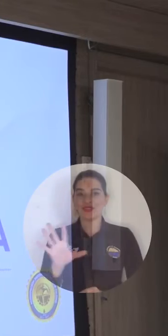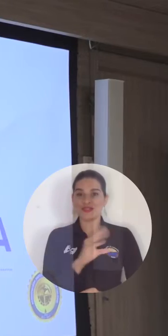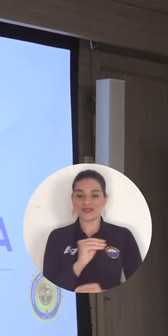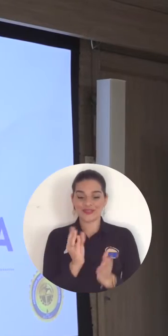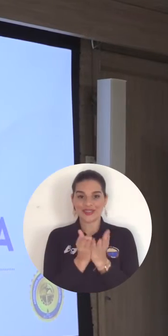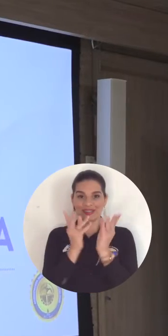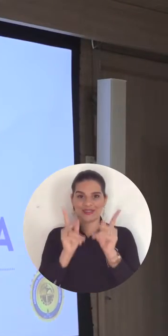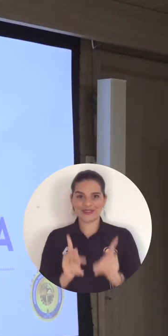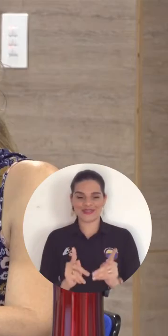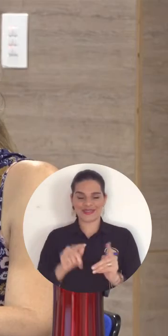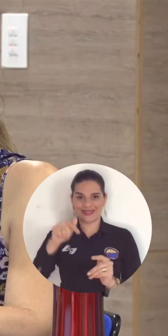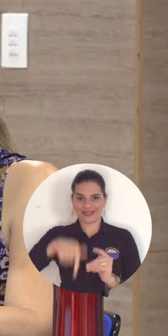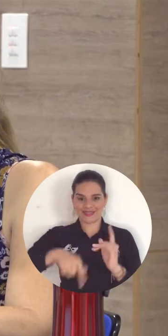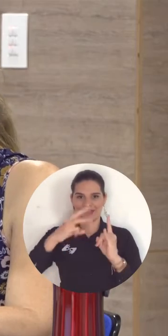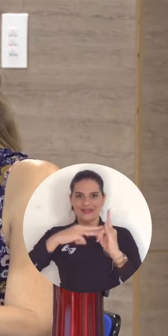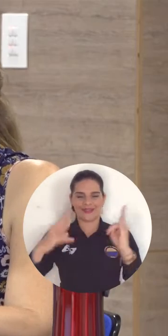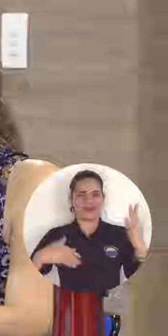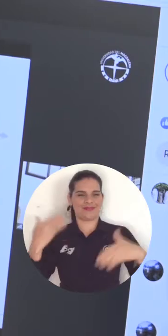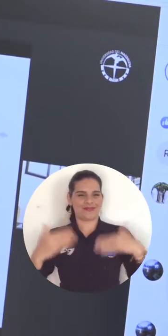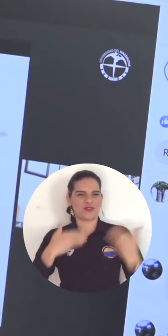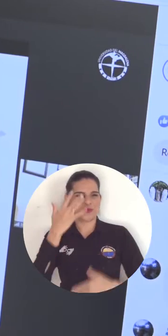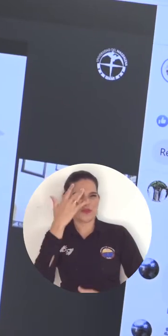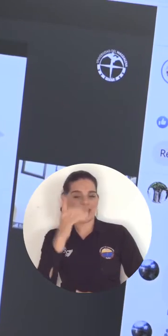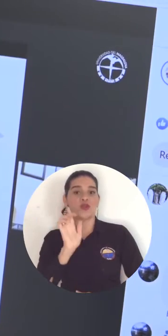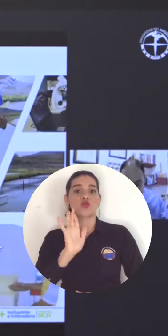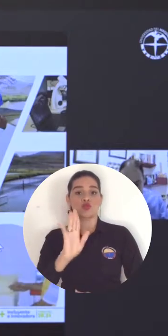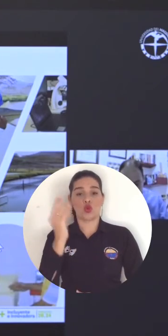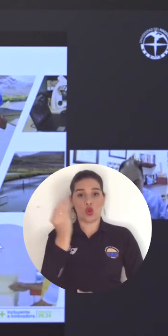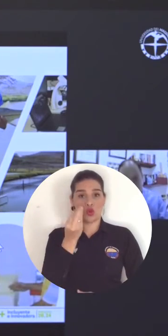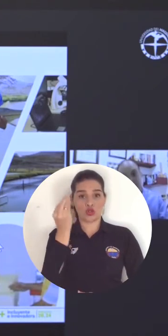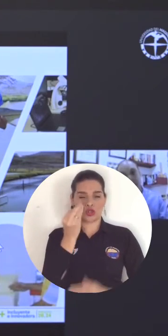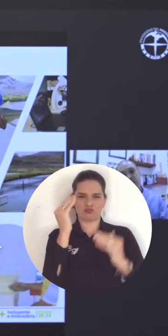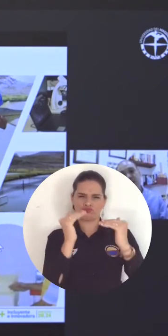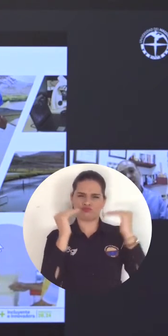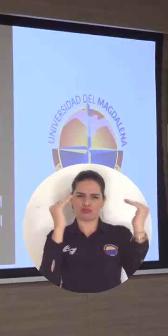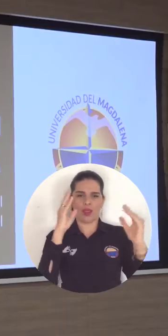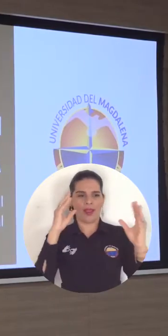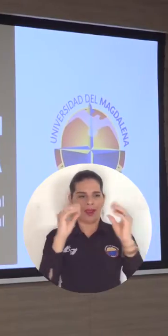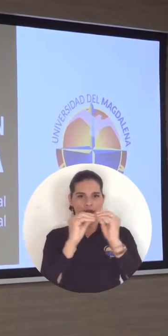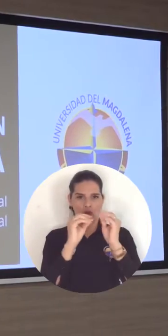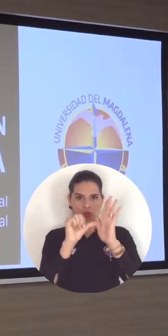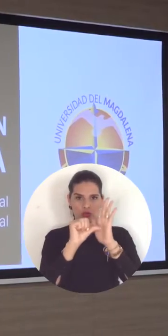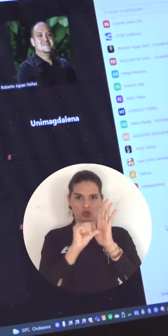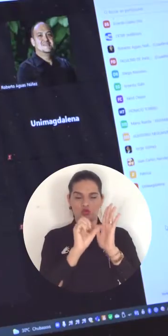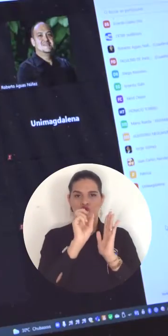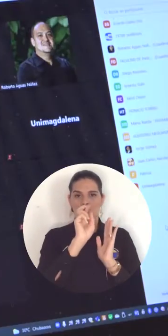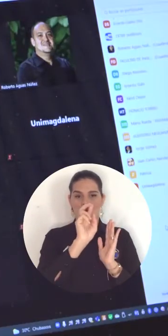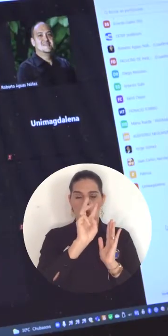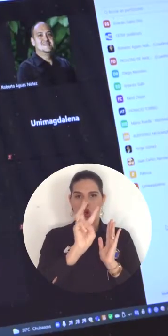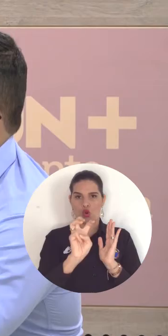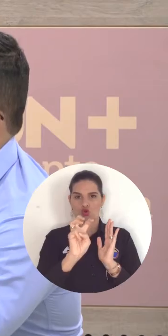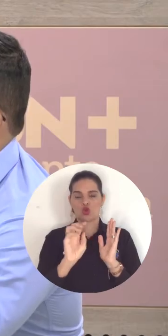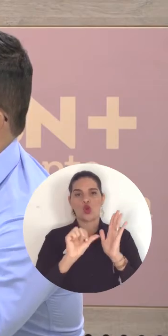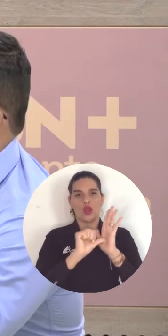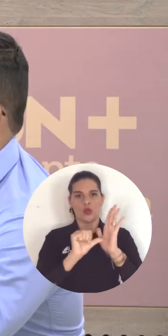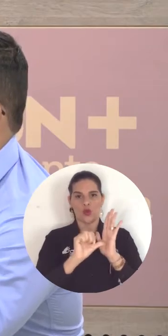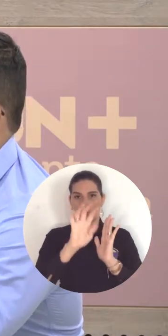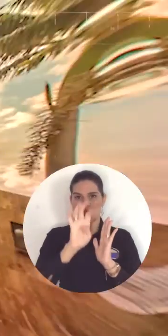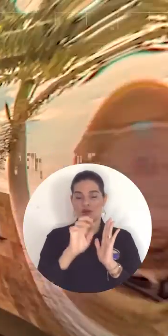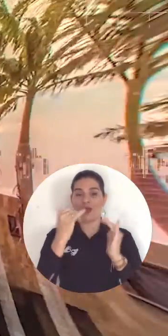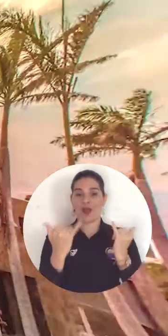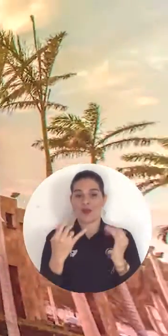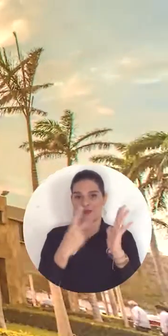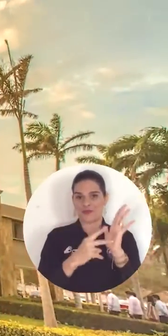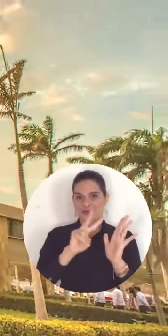La Universidad del Magdalena realizó el lanzamiento del Doctorado en Ingeniería. Es la segunda oferta posgradual de este nivel que desarrolla la Alma Mater.